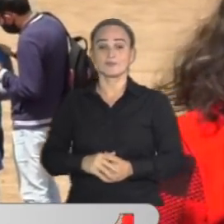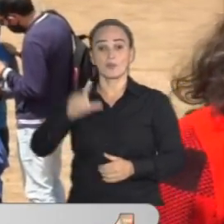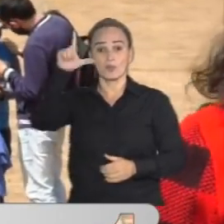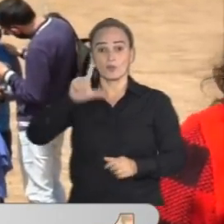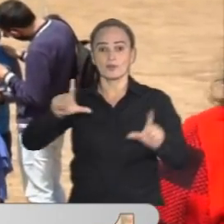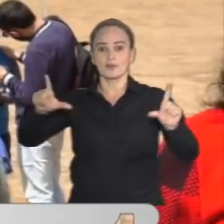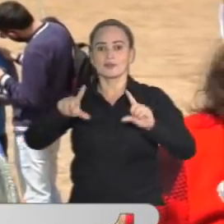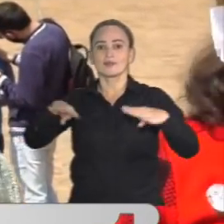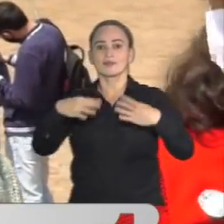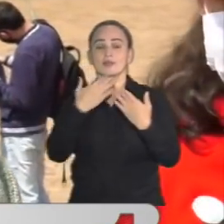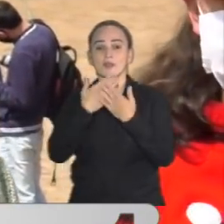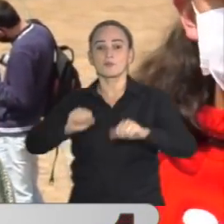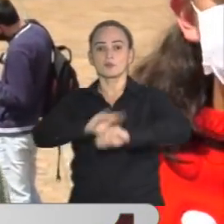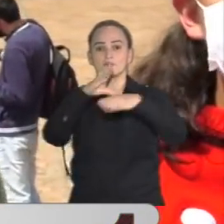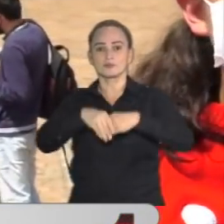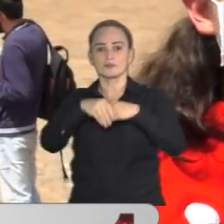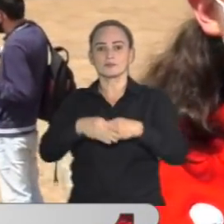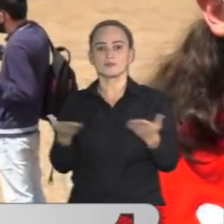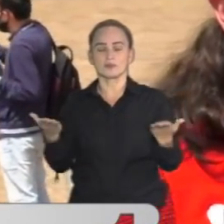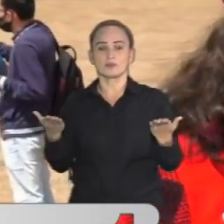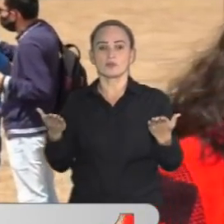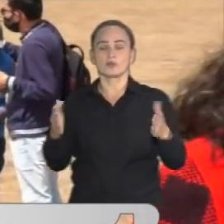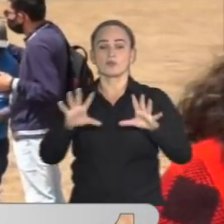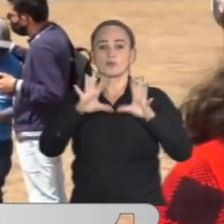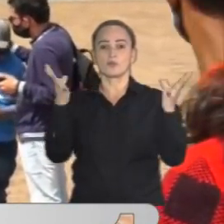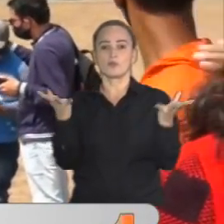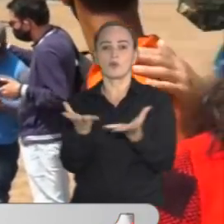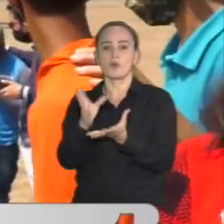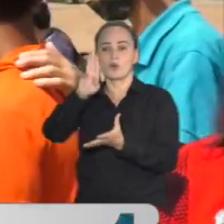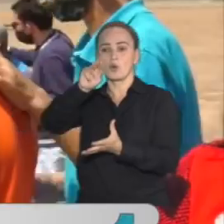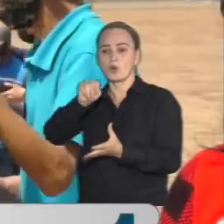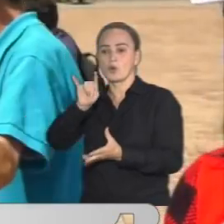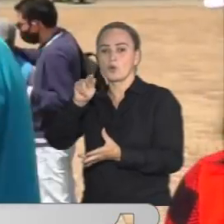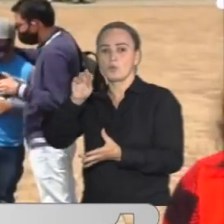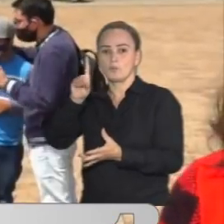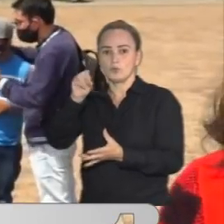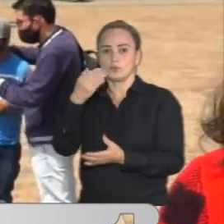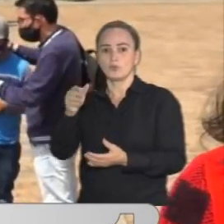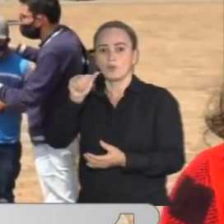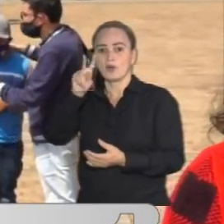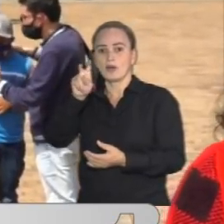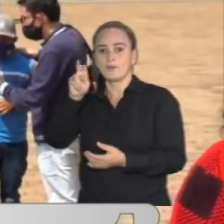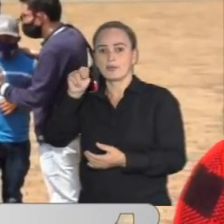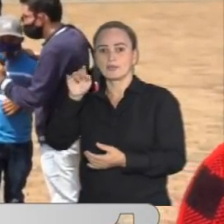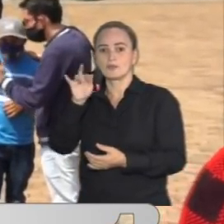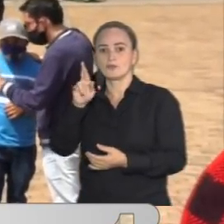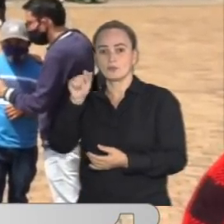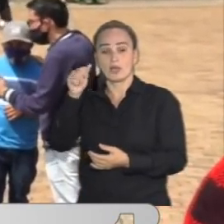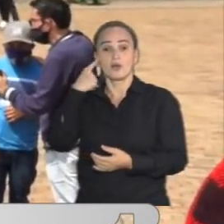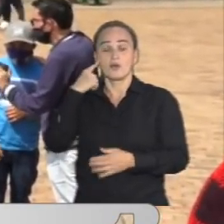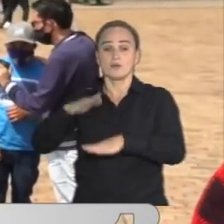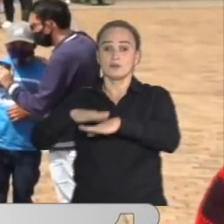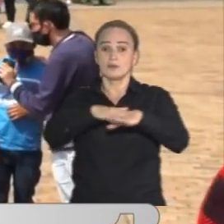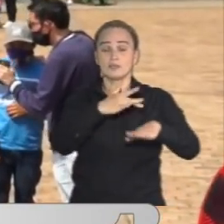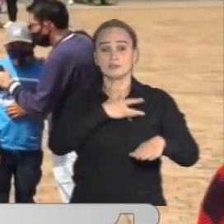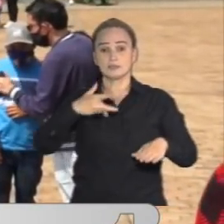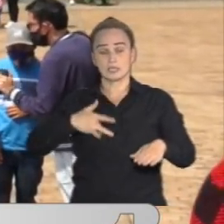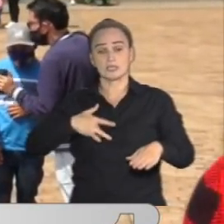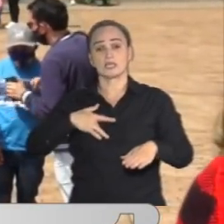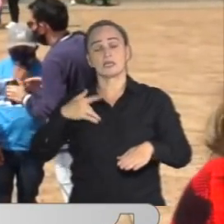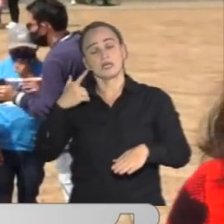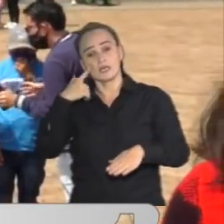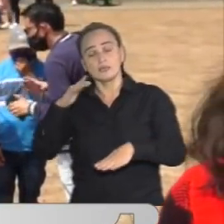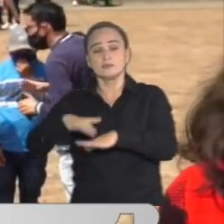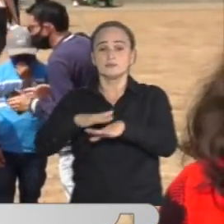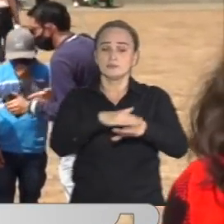Luisa, muy buenos días. A esta hora la saludo desde Mundo Aventura. Y este llamado lo hace precisamente la Secretaría de Salud y los bancos de sangre